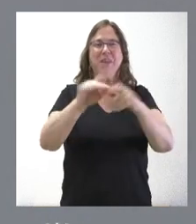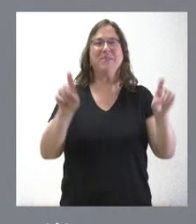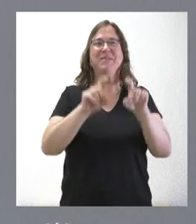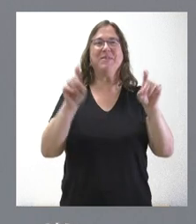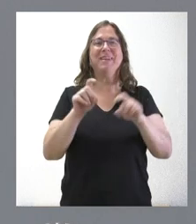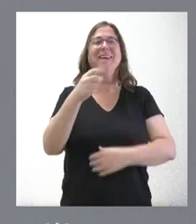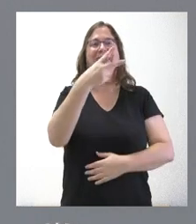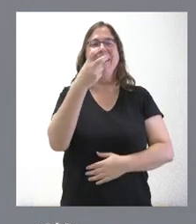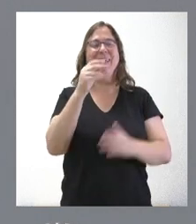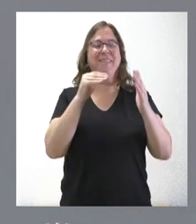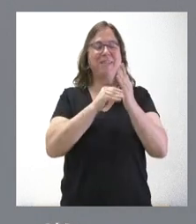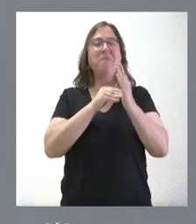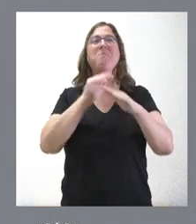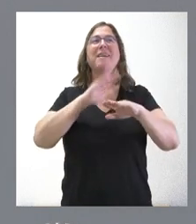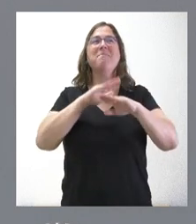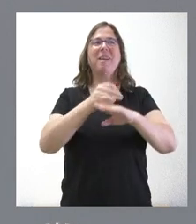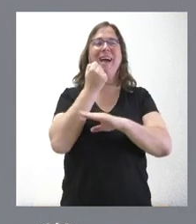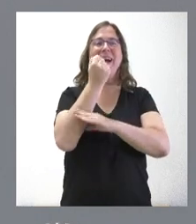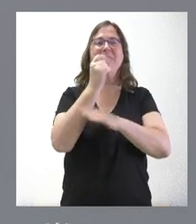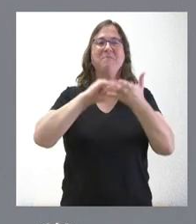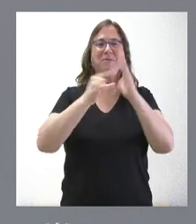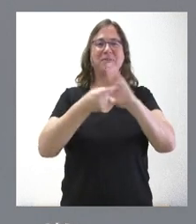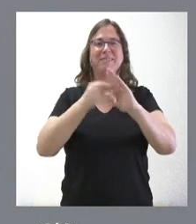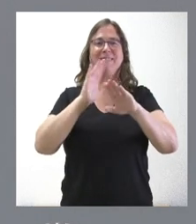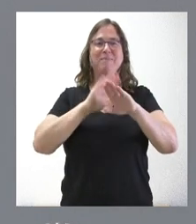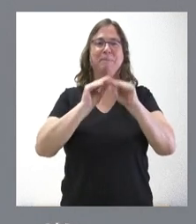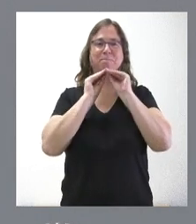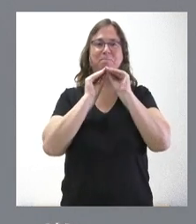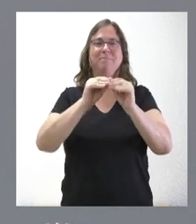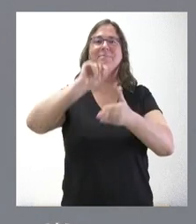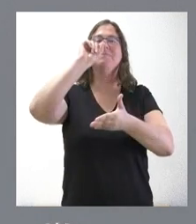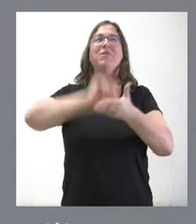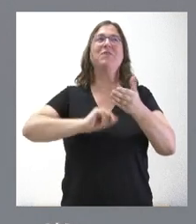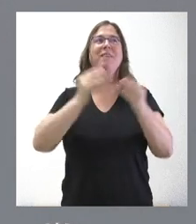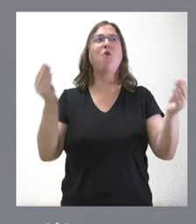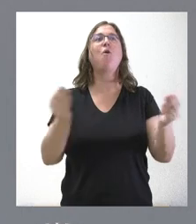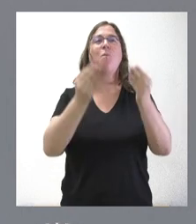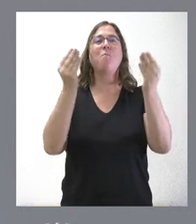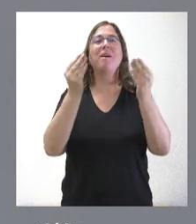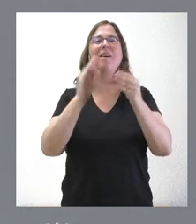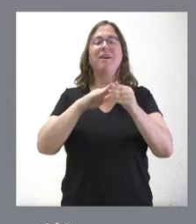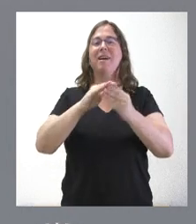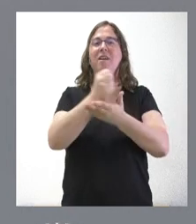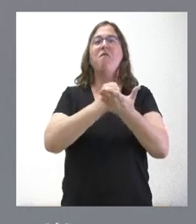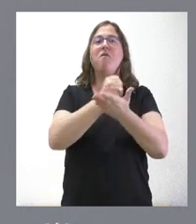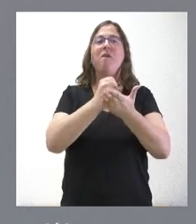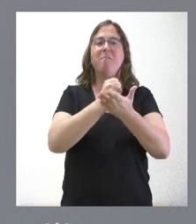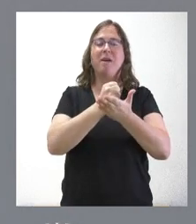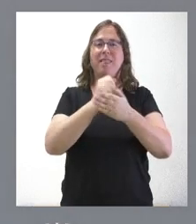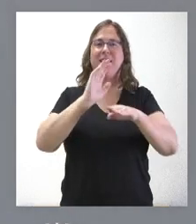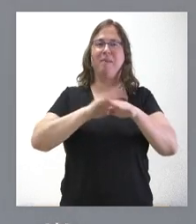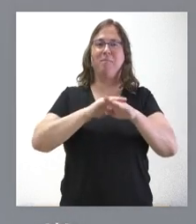.000 euros para contratar el apoyo técnico en la ejecución de contratos de mejora de la prestación farmacéutica en nuestra comunidad